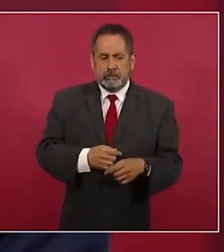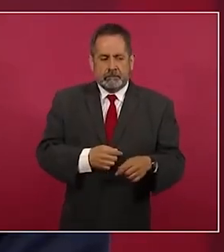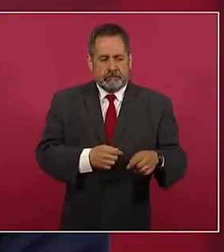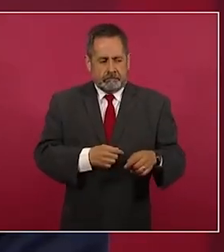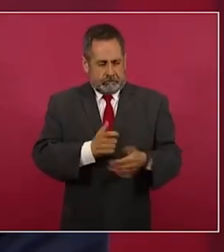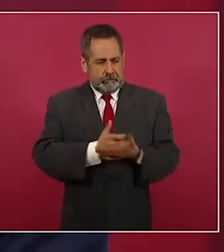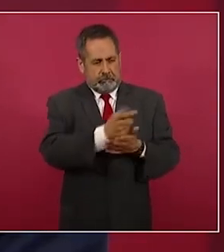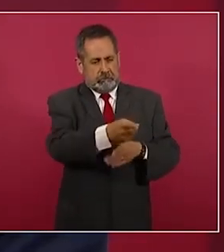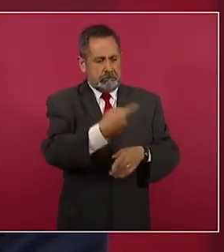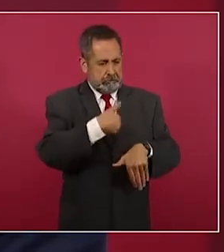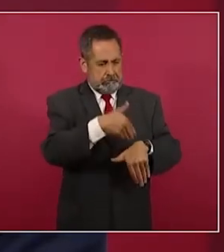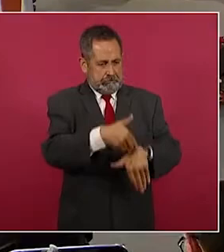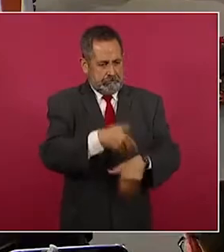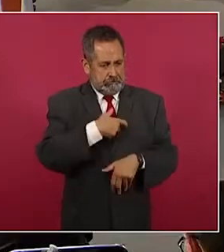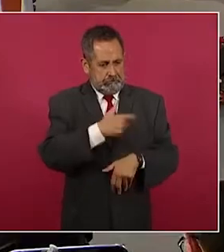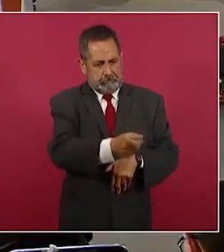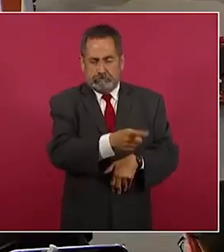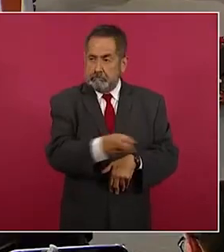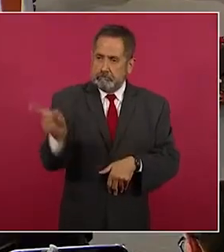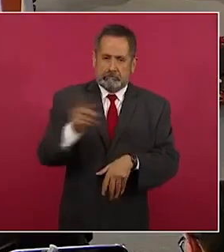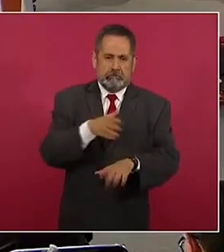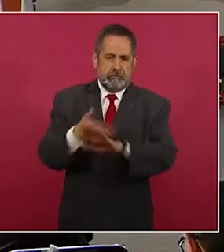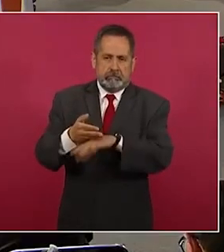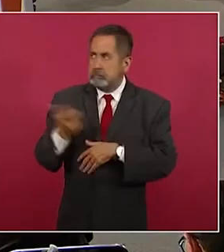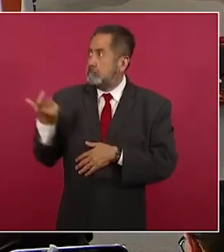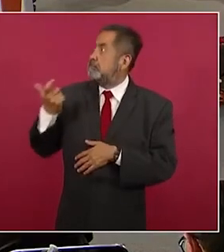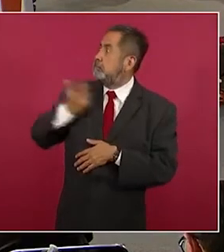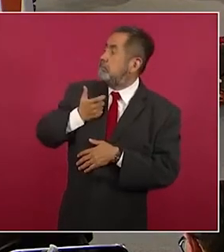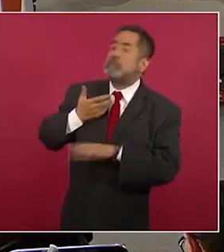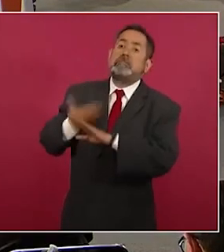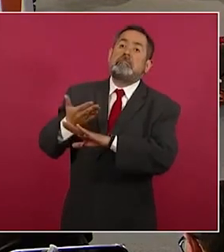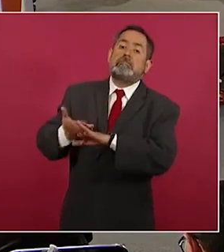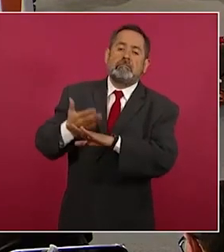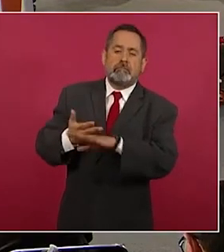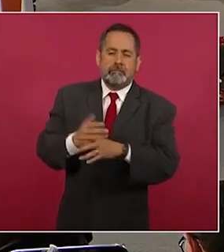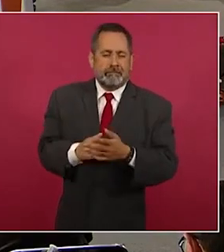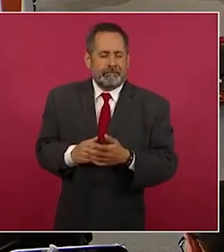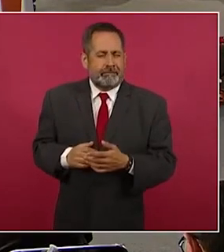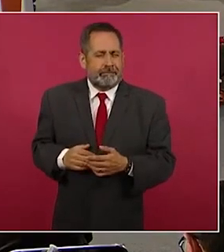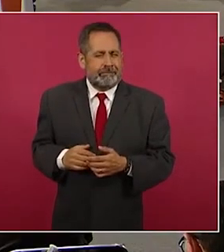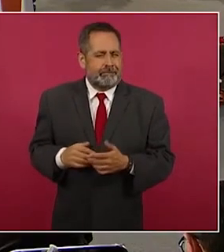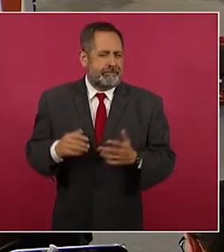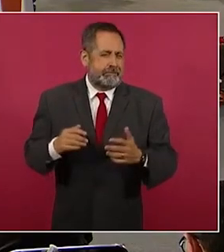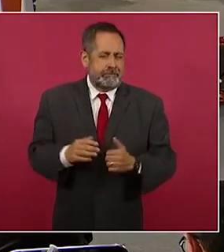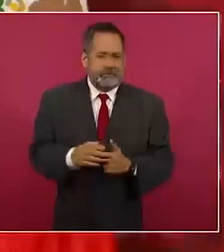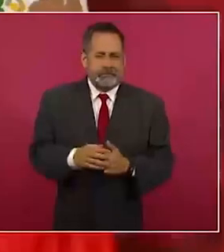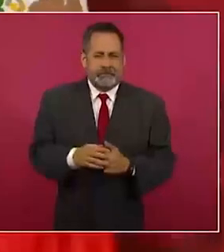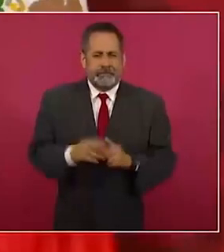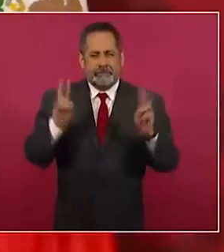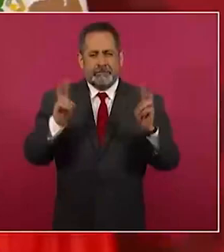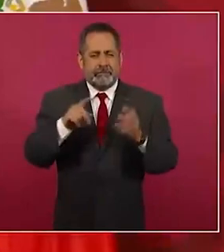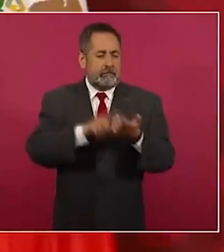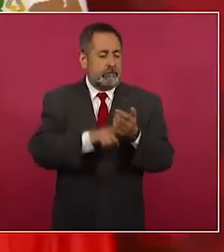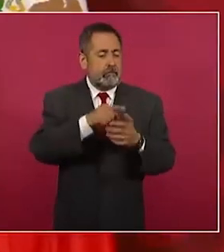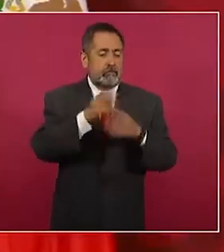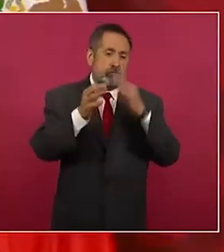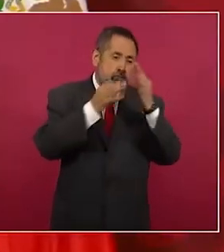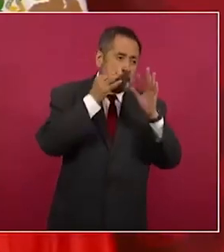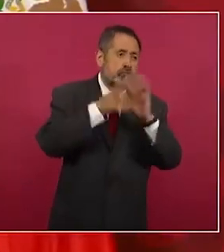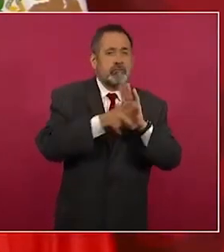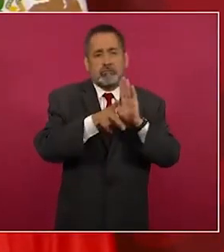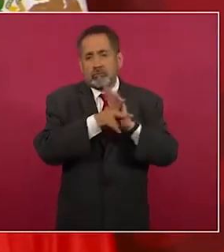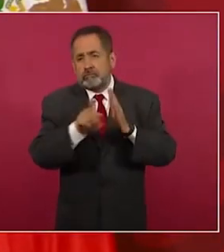a pseudoambientalistas, a comunicadores,